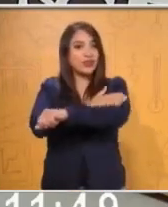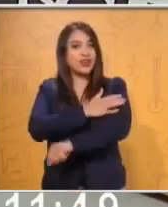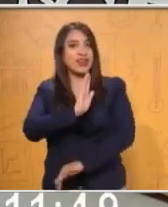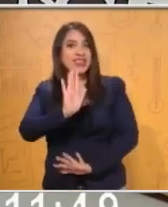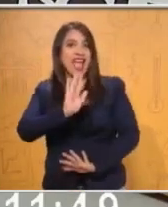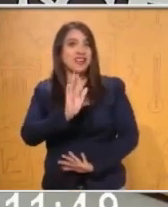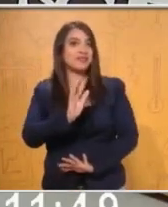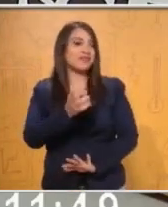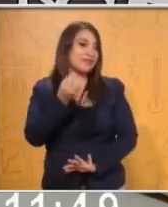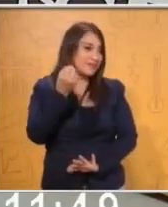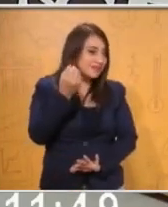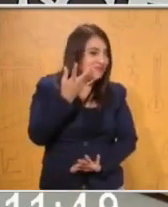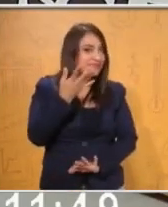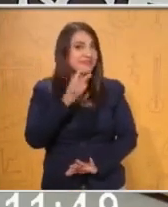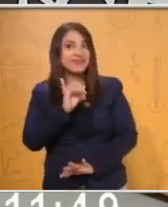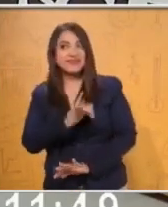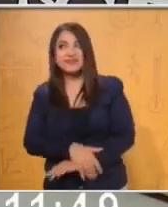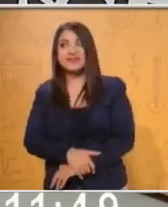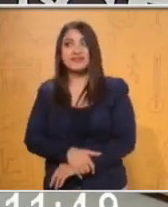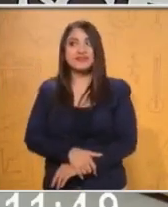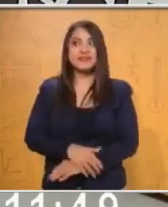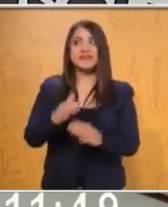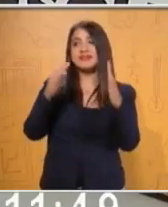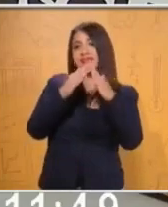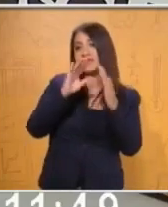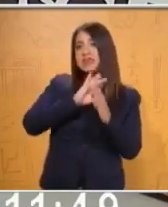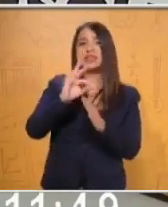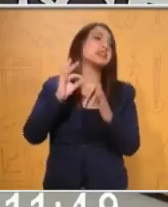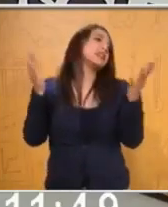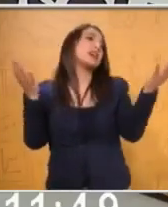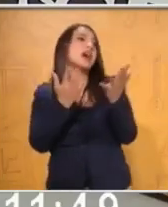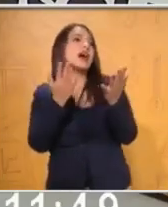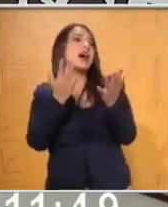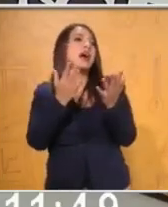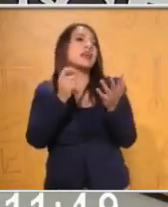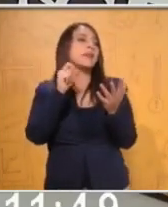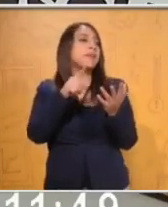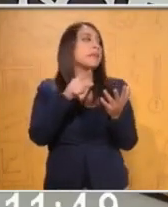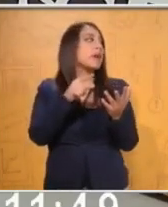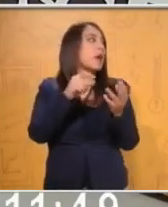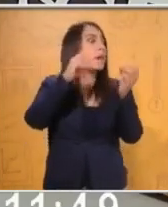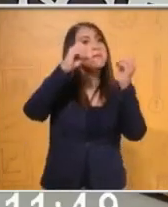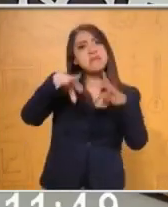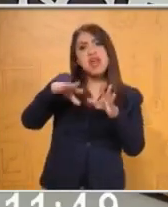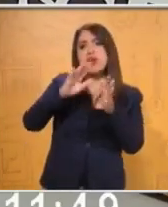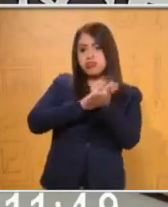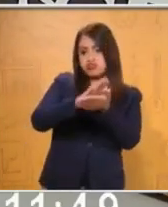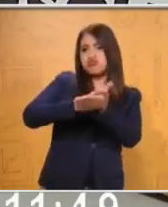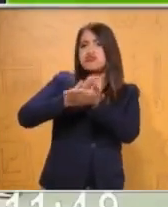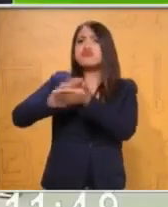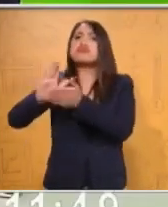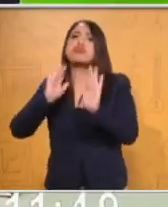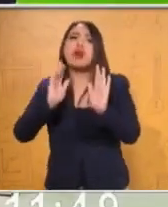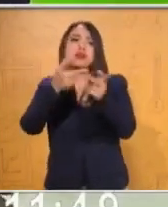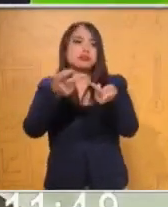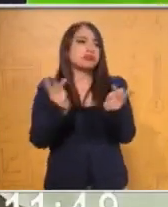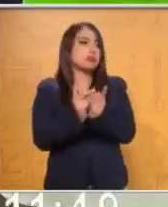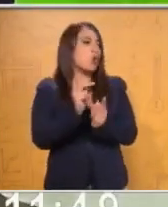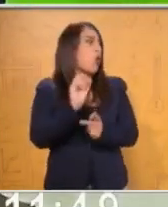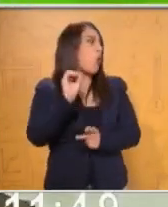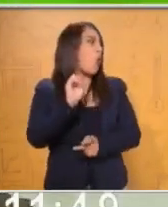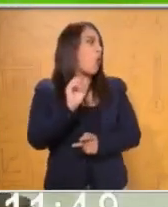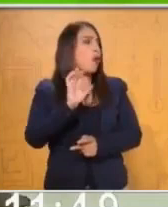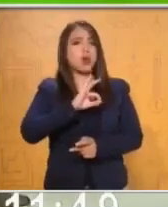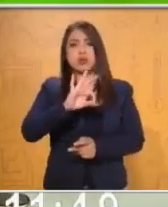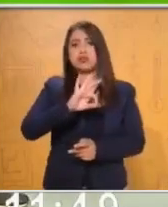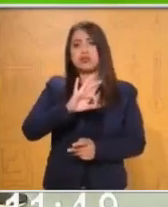las cuenta. En casita podemos hacer el reto de que el que pierda, lava los trastes. También. Correcto. También podemos hacer otra variante. Nos podemos poner de